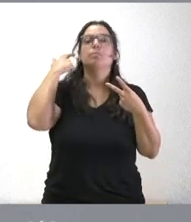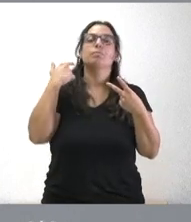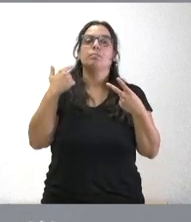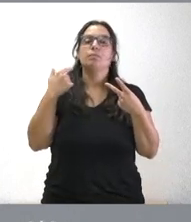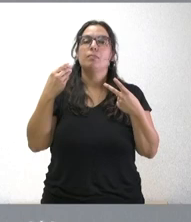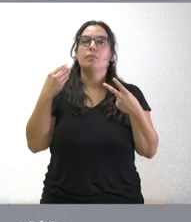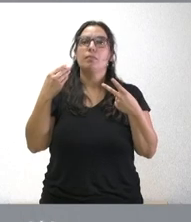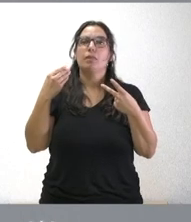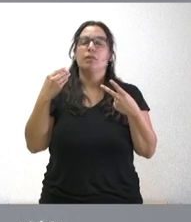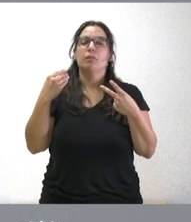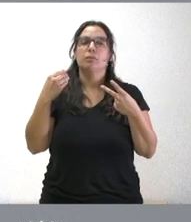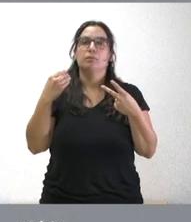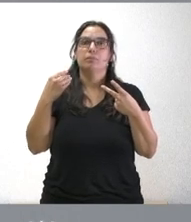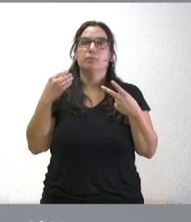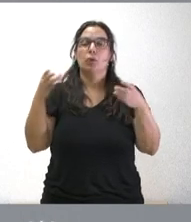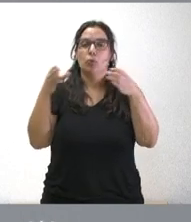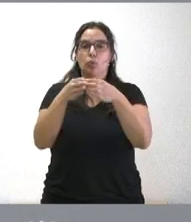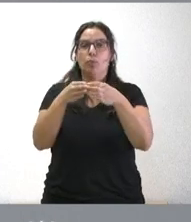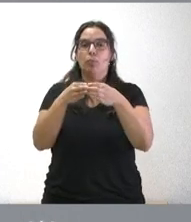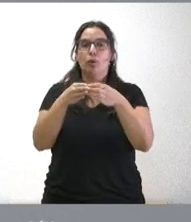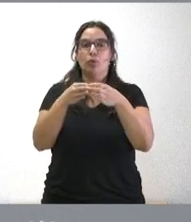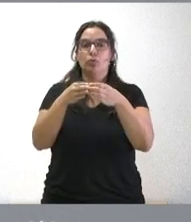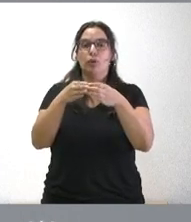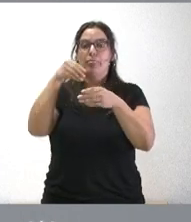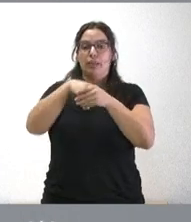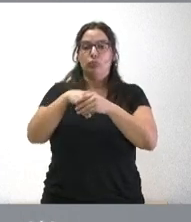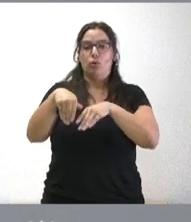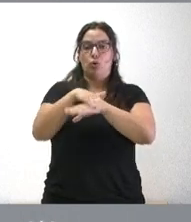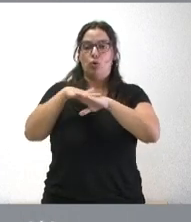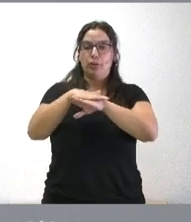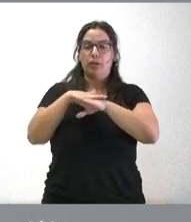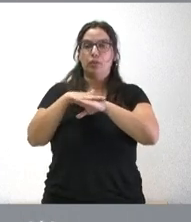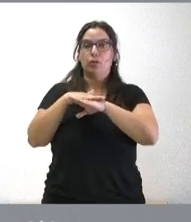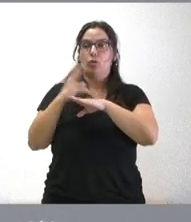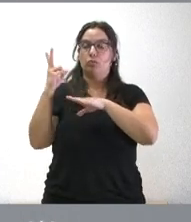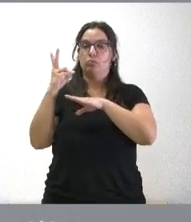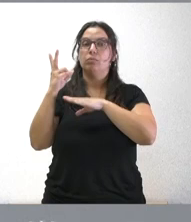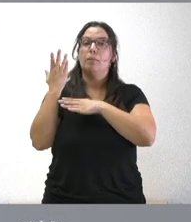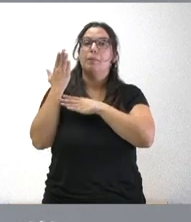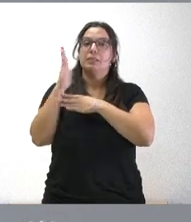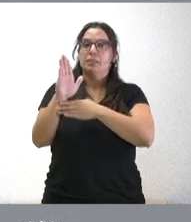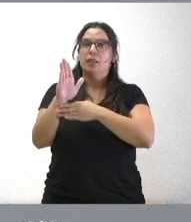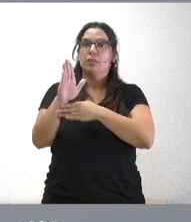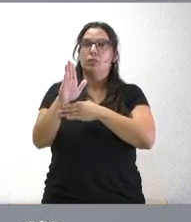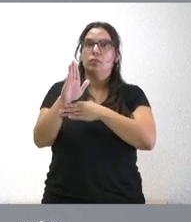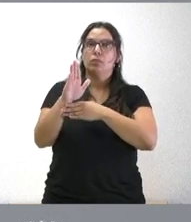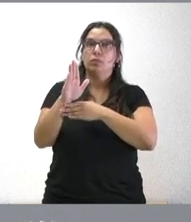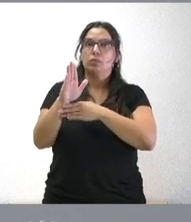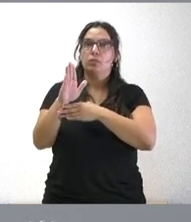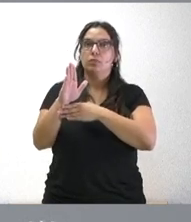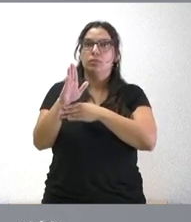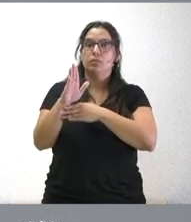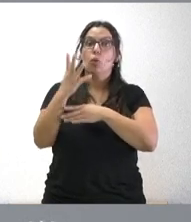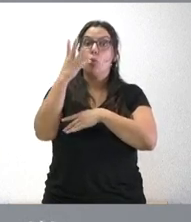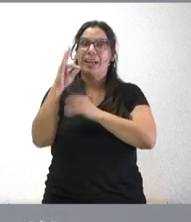que presentó los grupos que apoyan al gobierno fueron apoyadas por unanimidad en 40